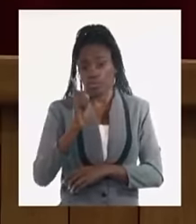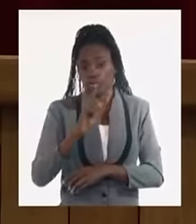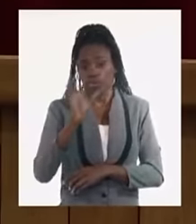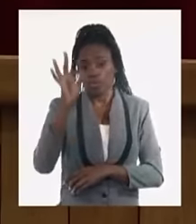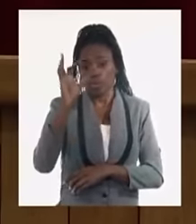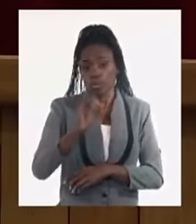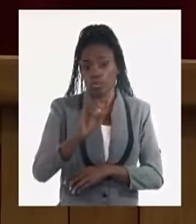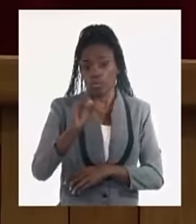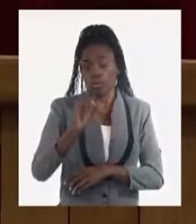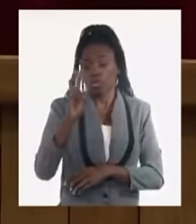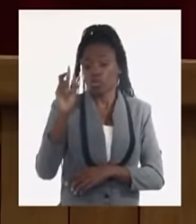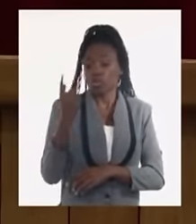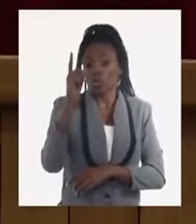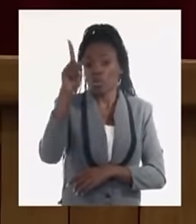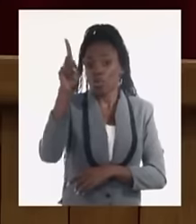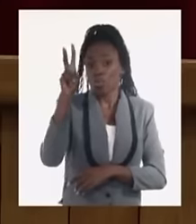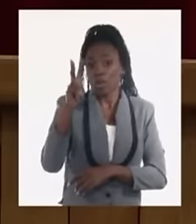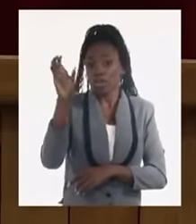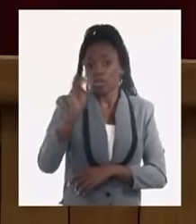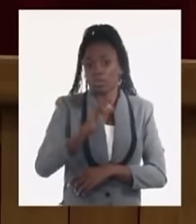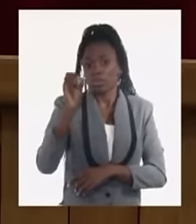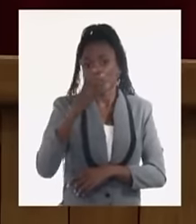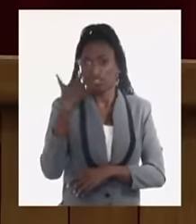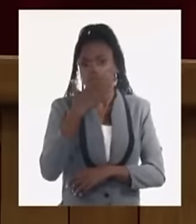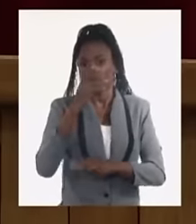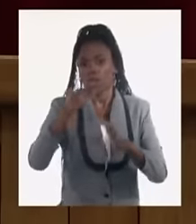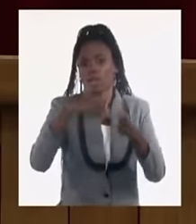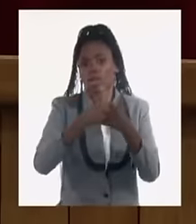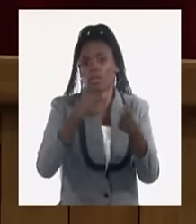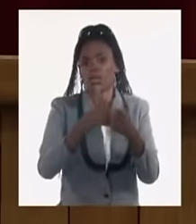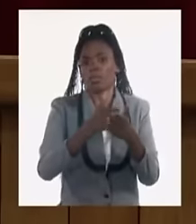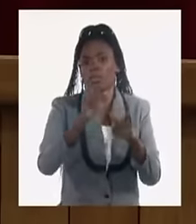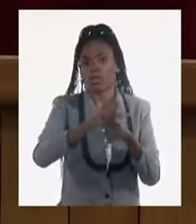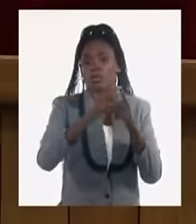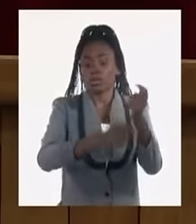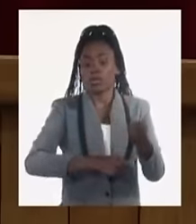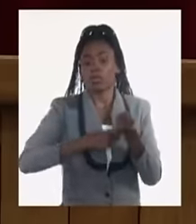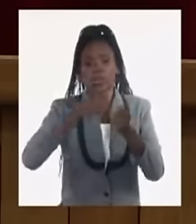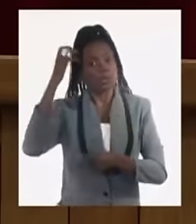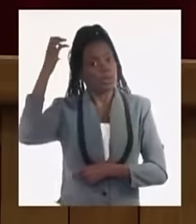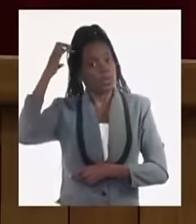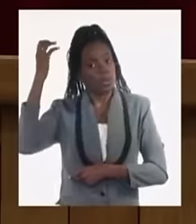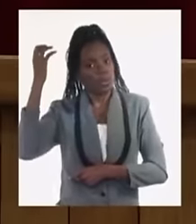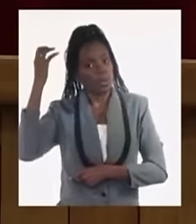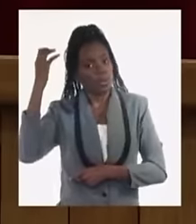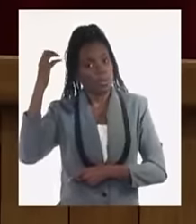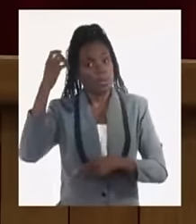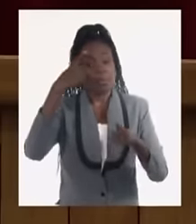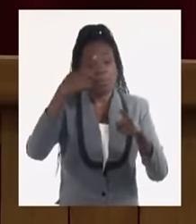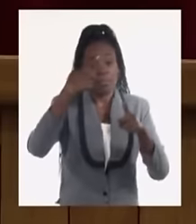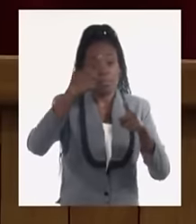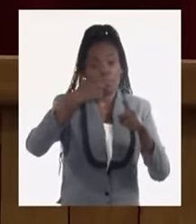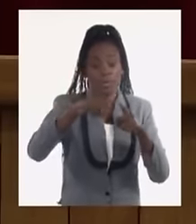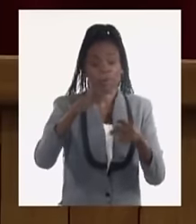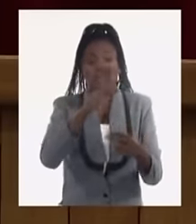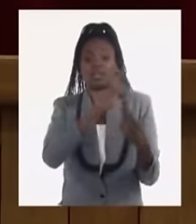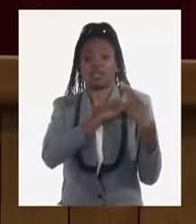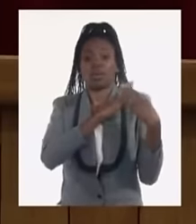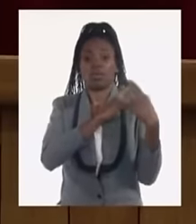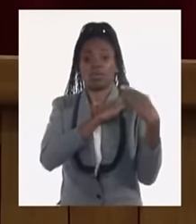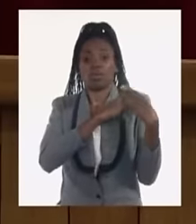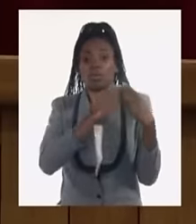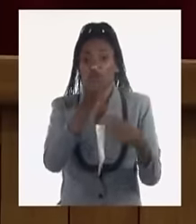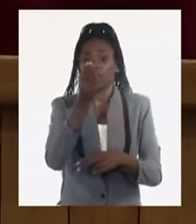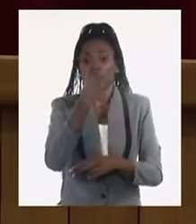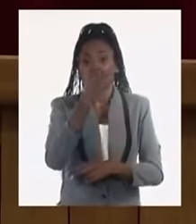solo un 20% está en empresas agrícolas estatales, sin embargo la responsabilidad de